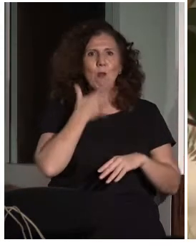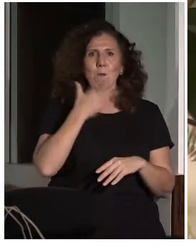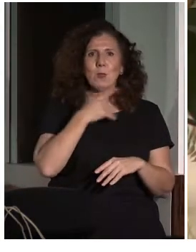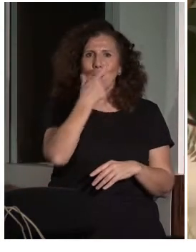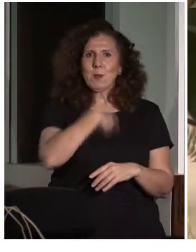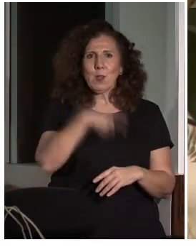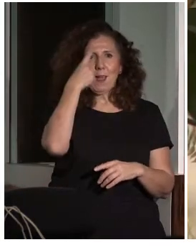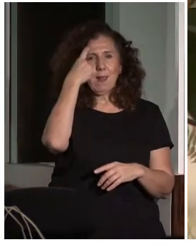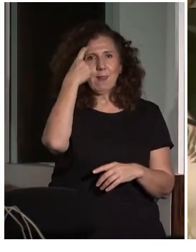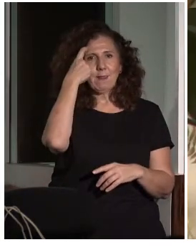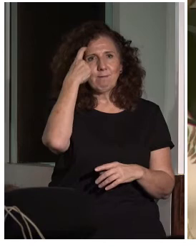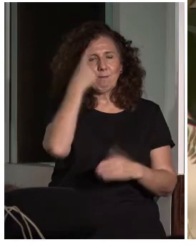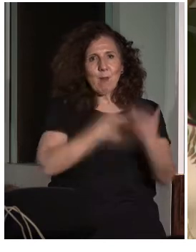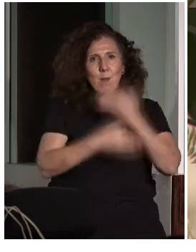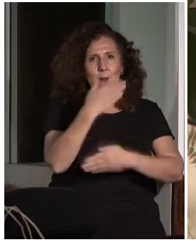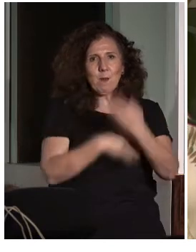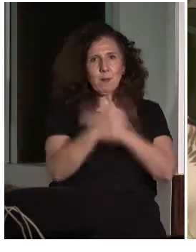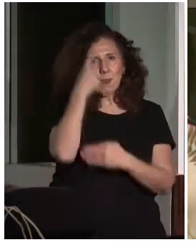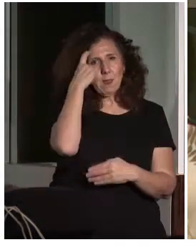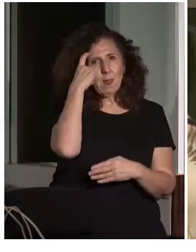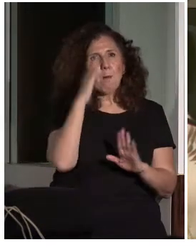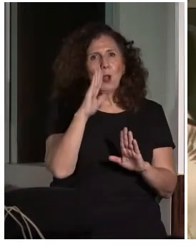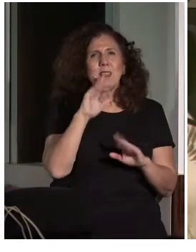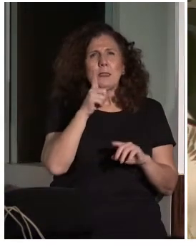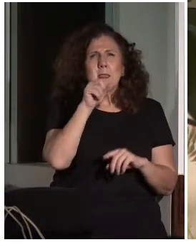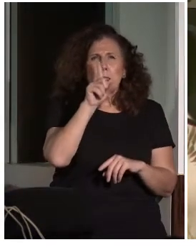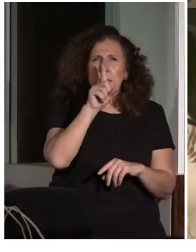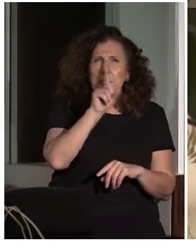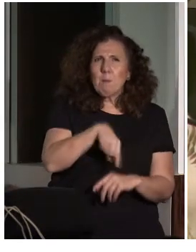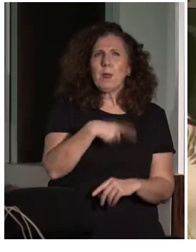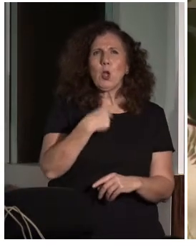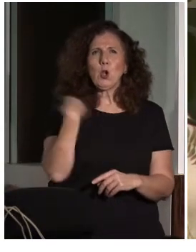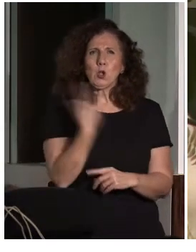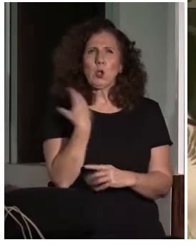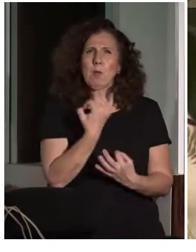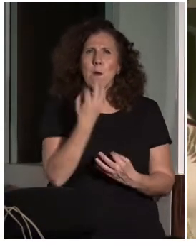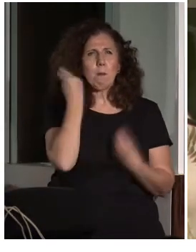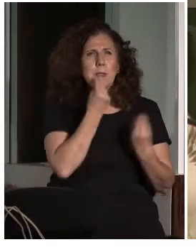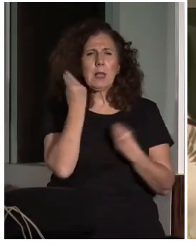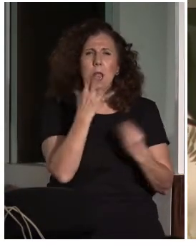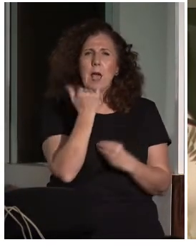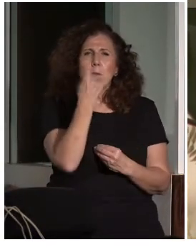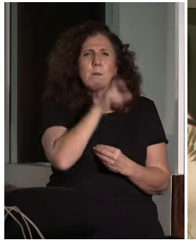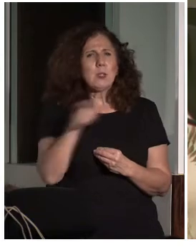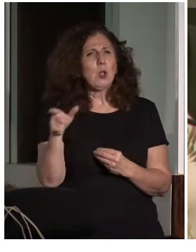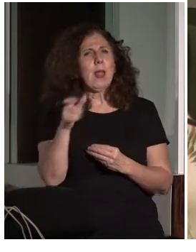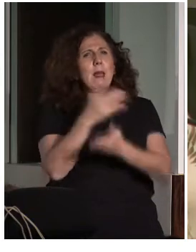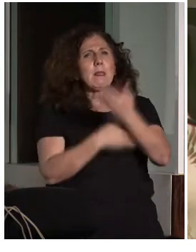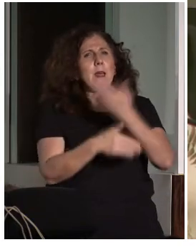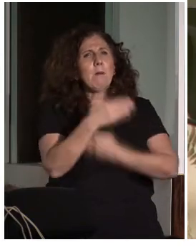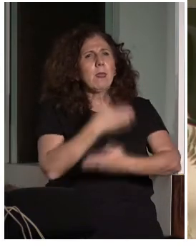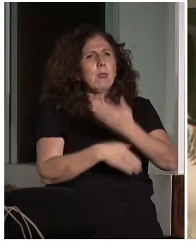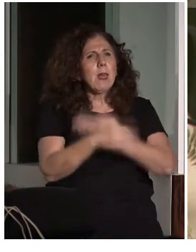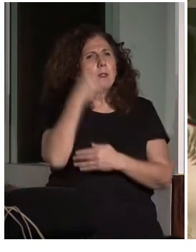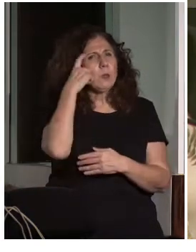nos tenemos que plantear que hay una gran proporción, un gran número de personas con discapacidad intelectual que no saben ni siquiera leer.